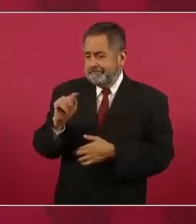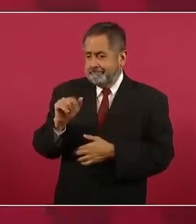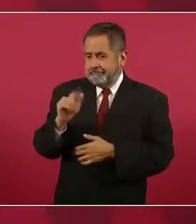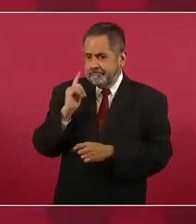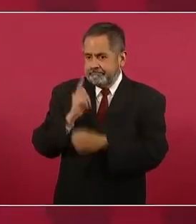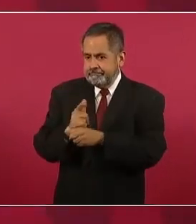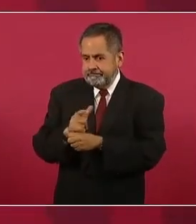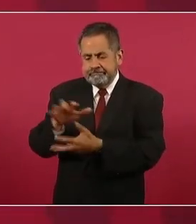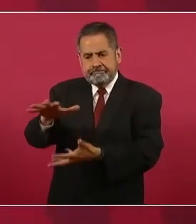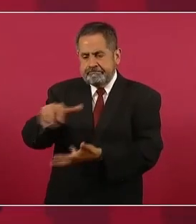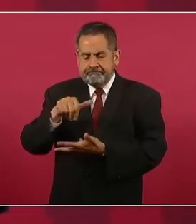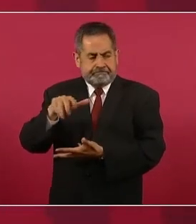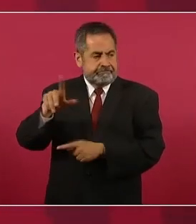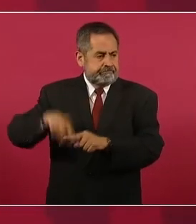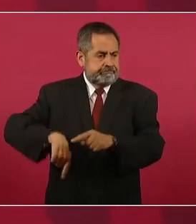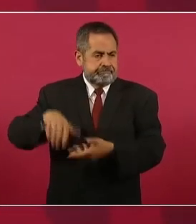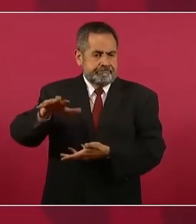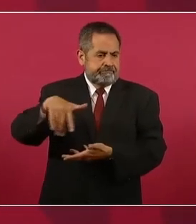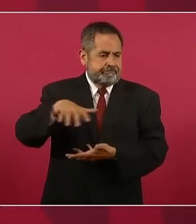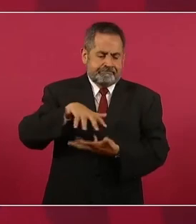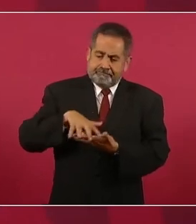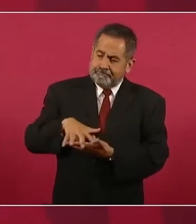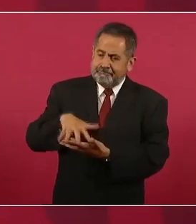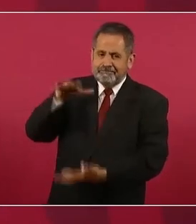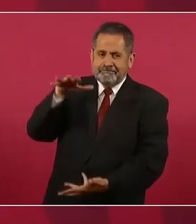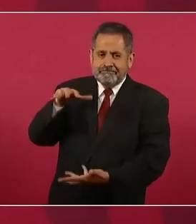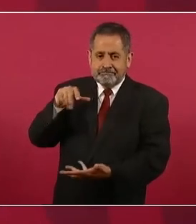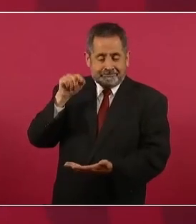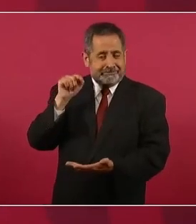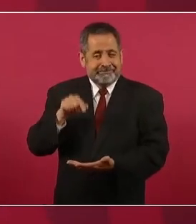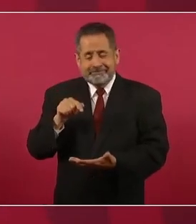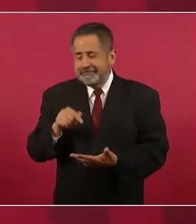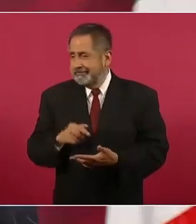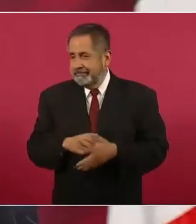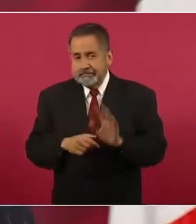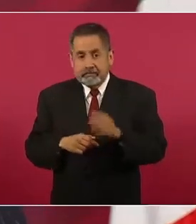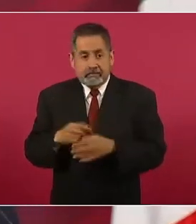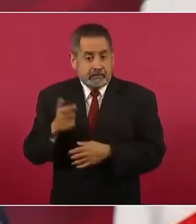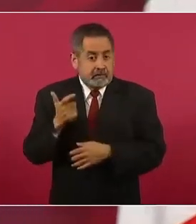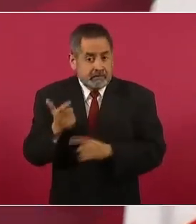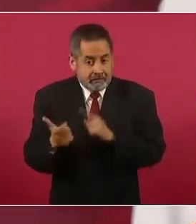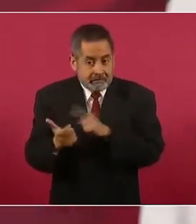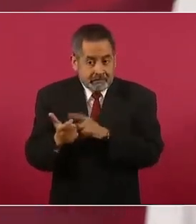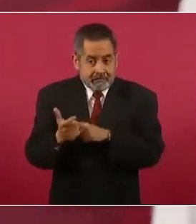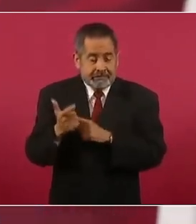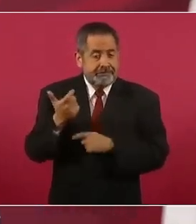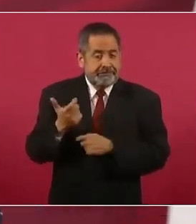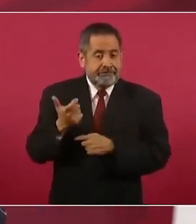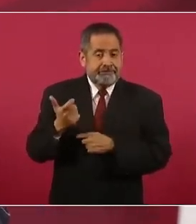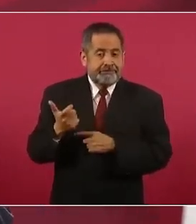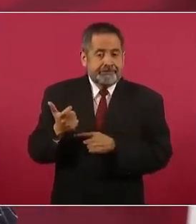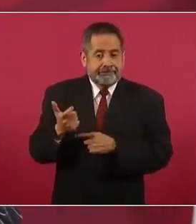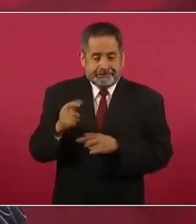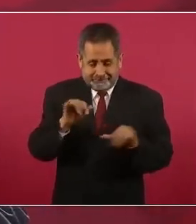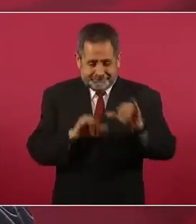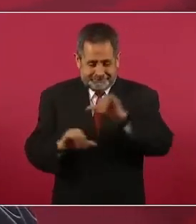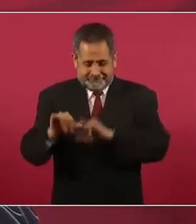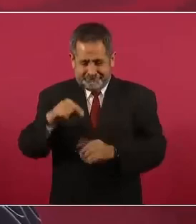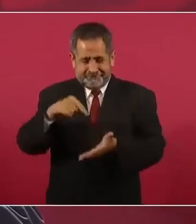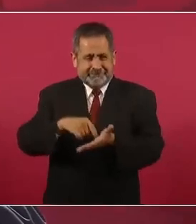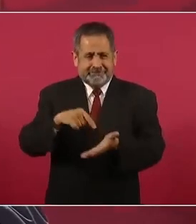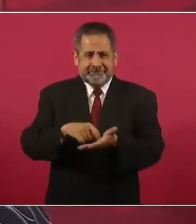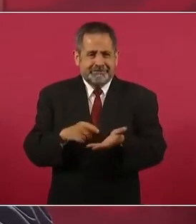constantemente, equivalente a dosis. Es que, además, el precio ya de los químicos